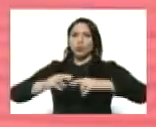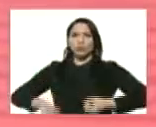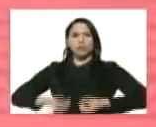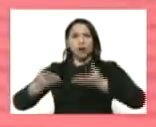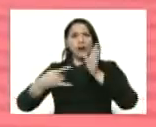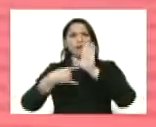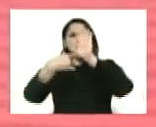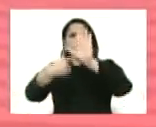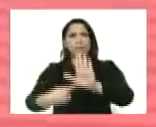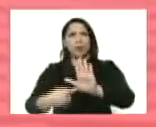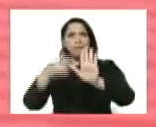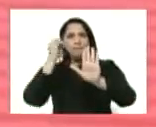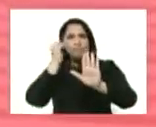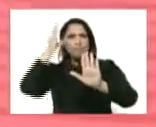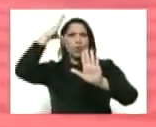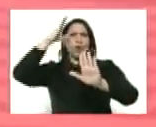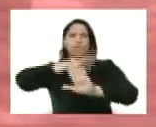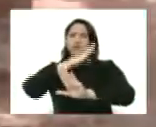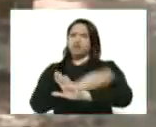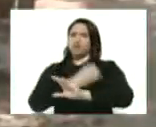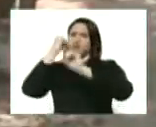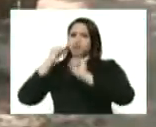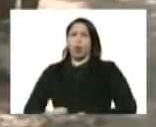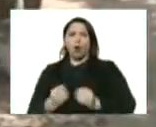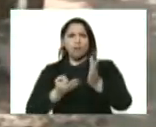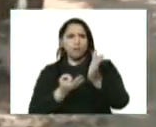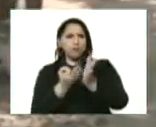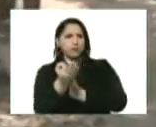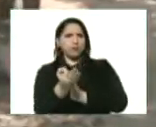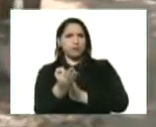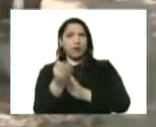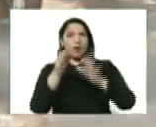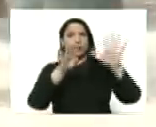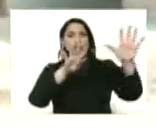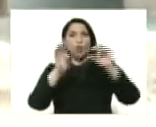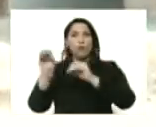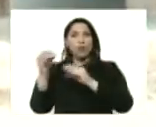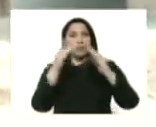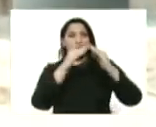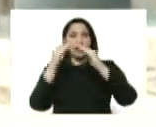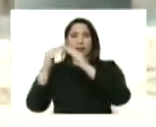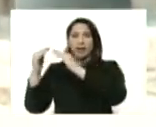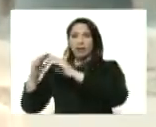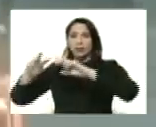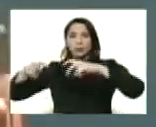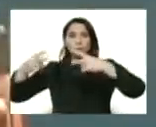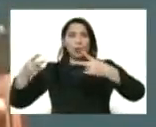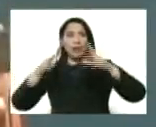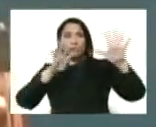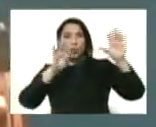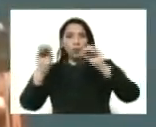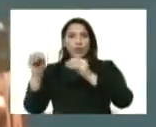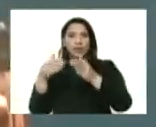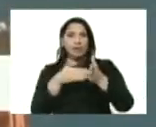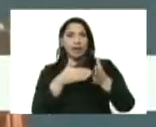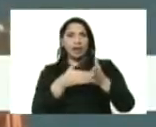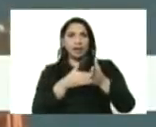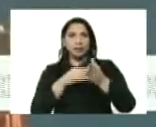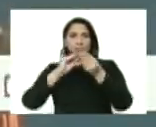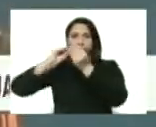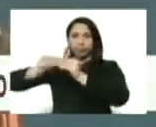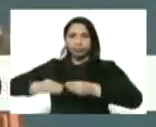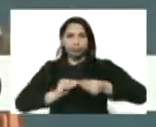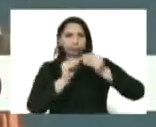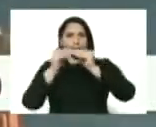ejemplo de capacidad de fortaleza de lealtad 90 viviendas 90 viviendas se estarán rehabilitando